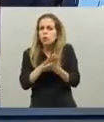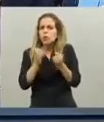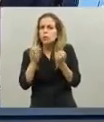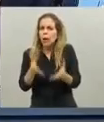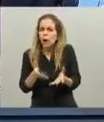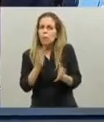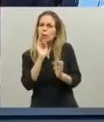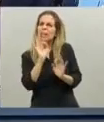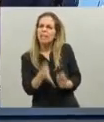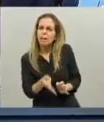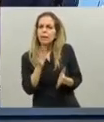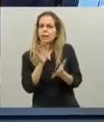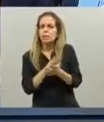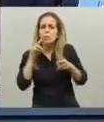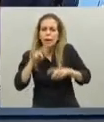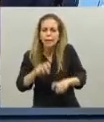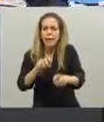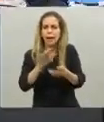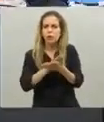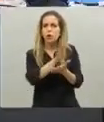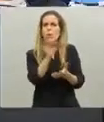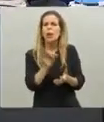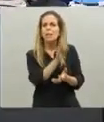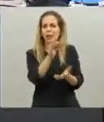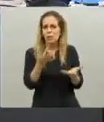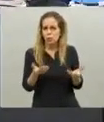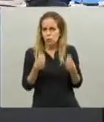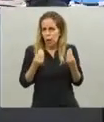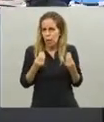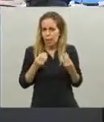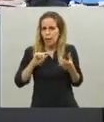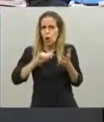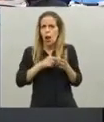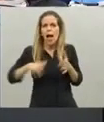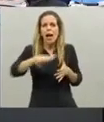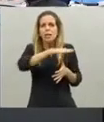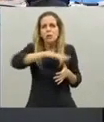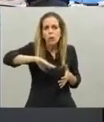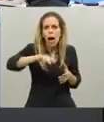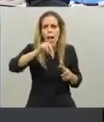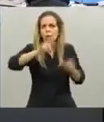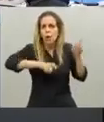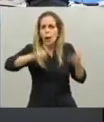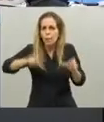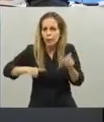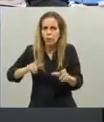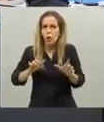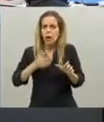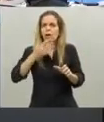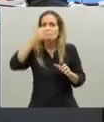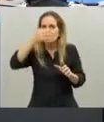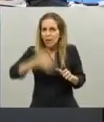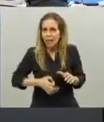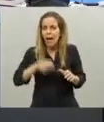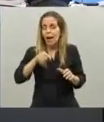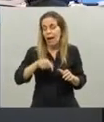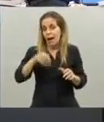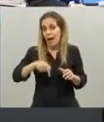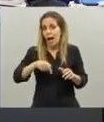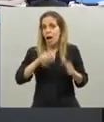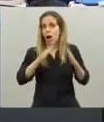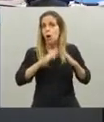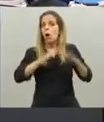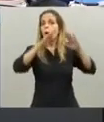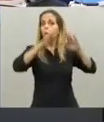virus sobre nuestra ciudadanía sobre nuestra población y la verdad que al haber activado con rapidez